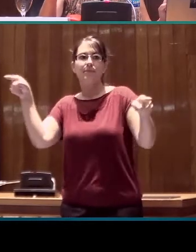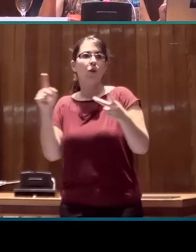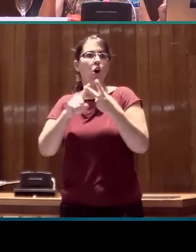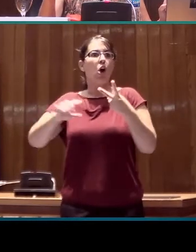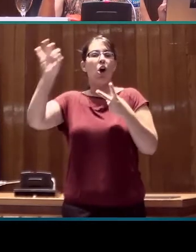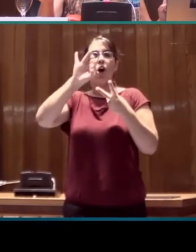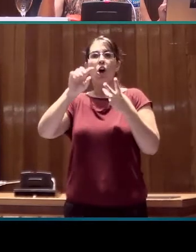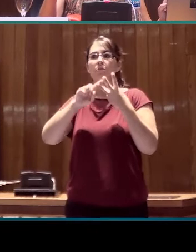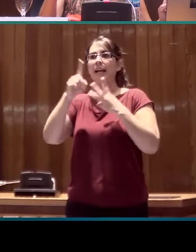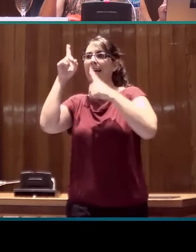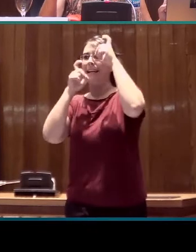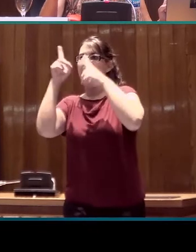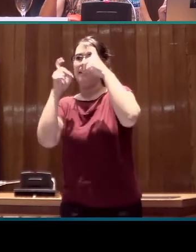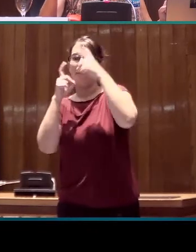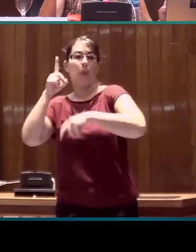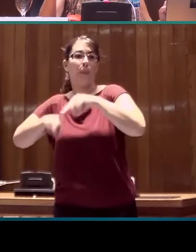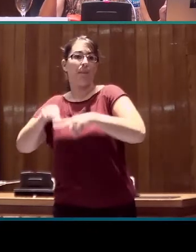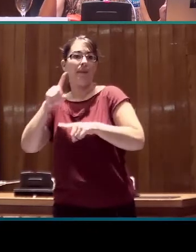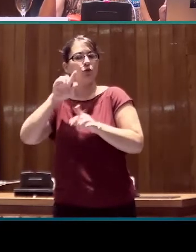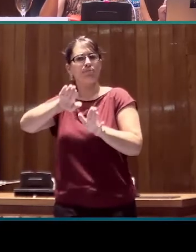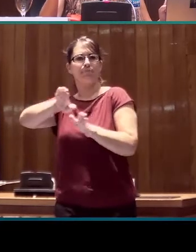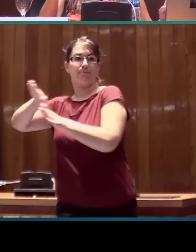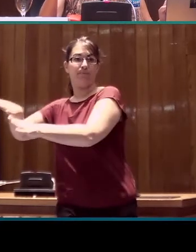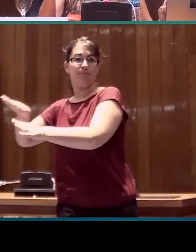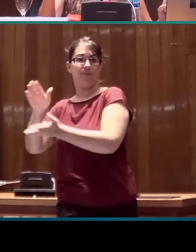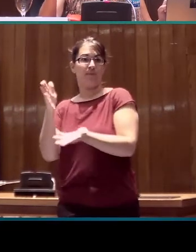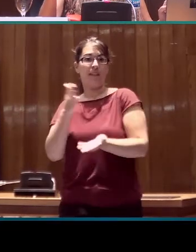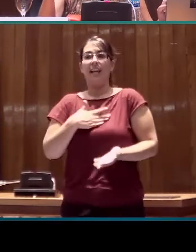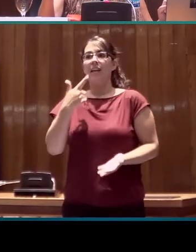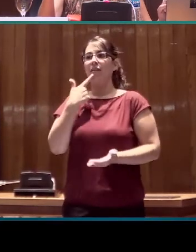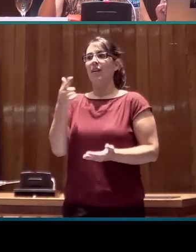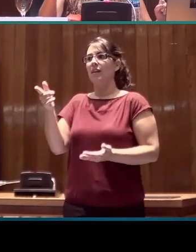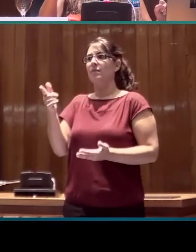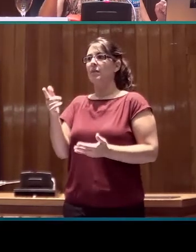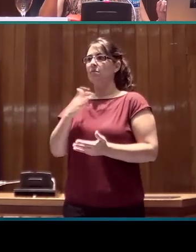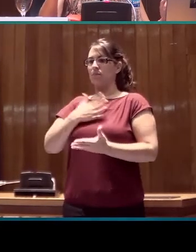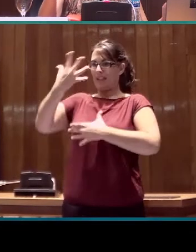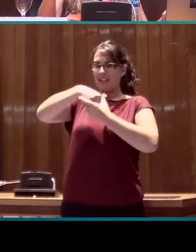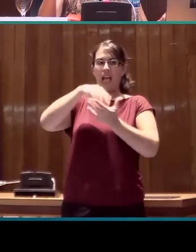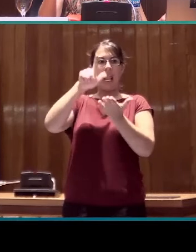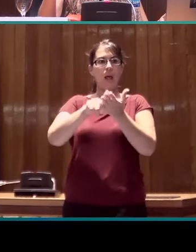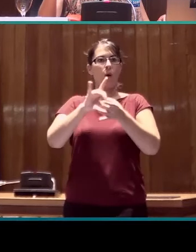gestos en tanto que formas no codificadas de la lengua.